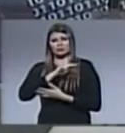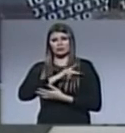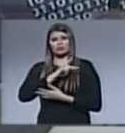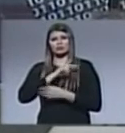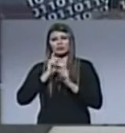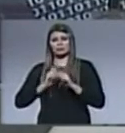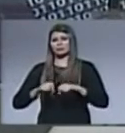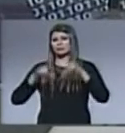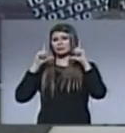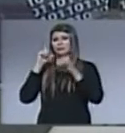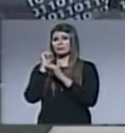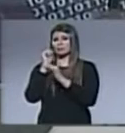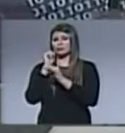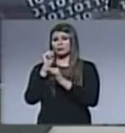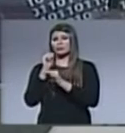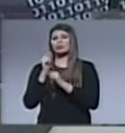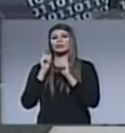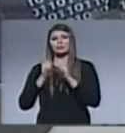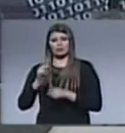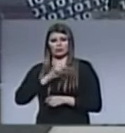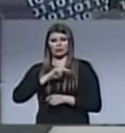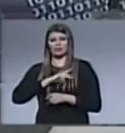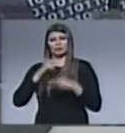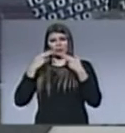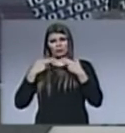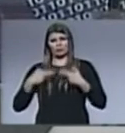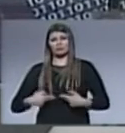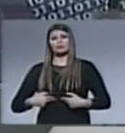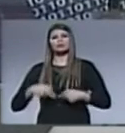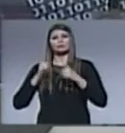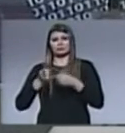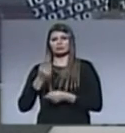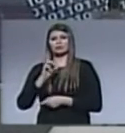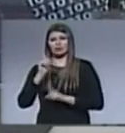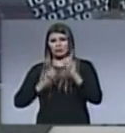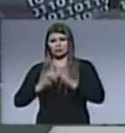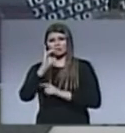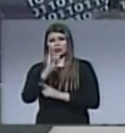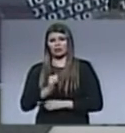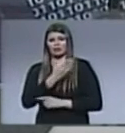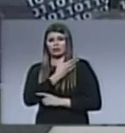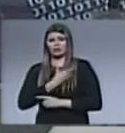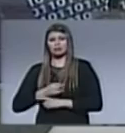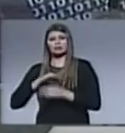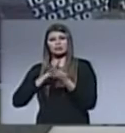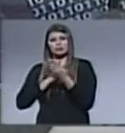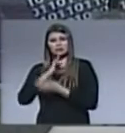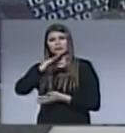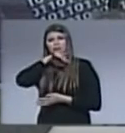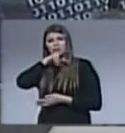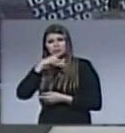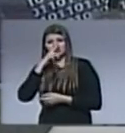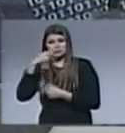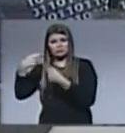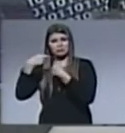popularidad, perdón, es un ser humano y como tal es débil frente a los ataques de Satanás.